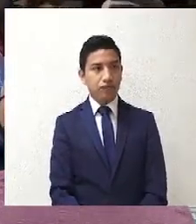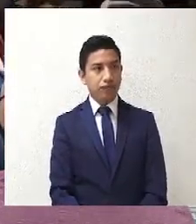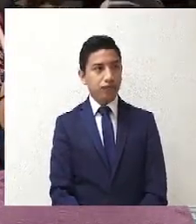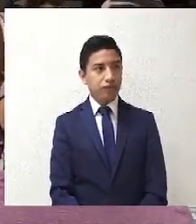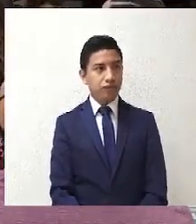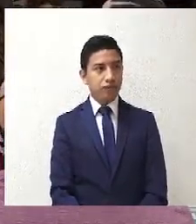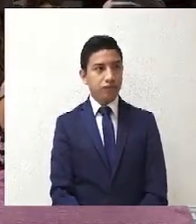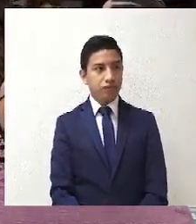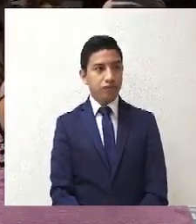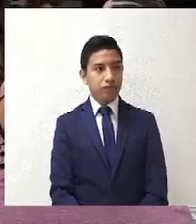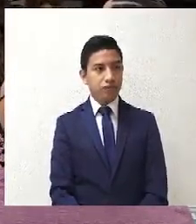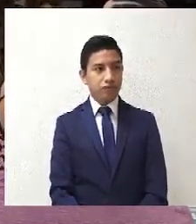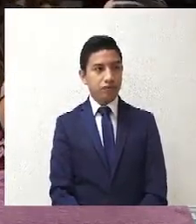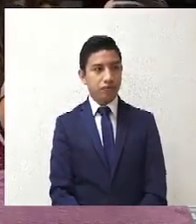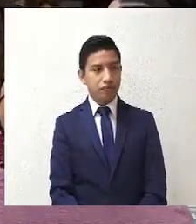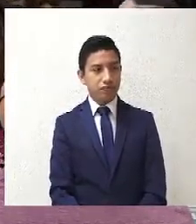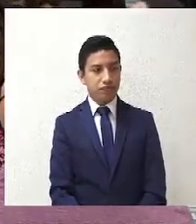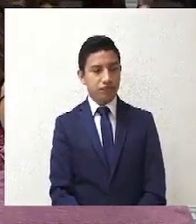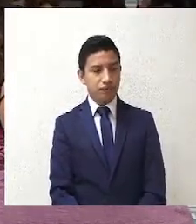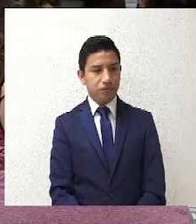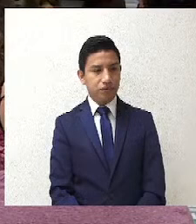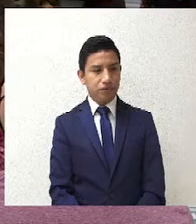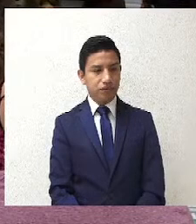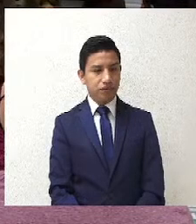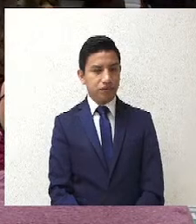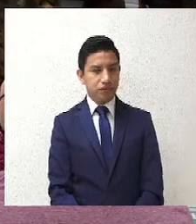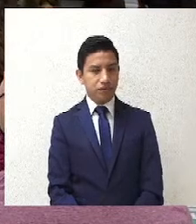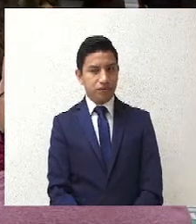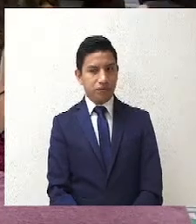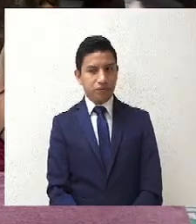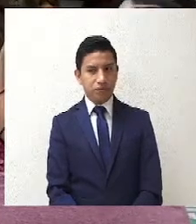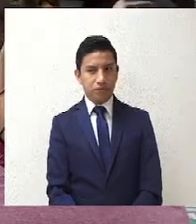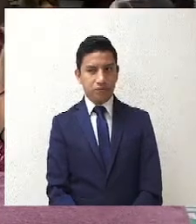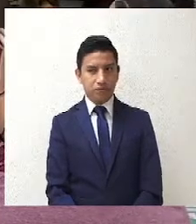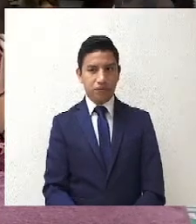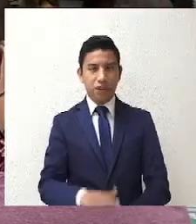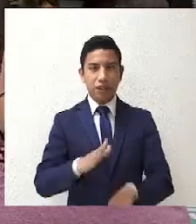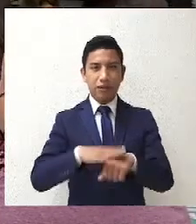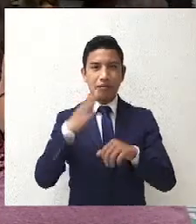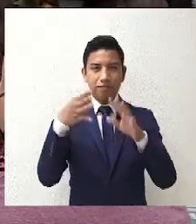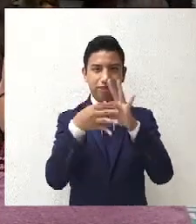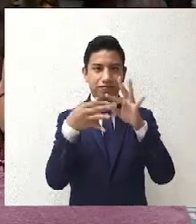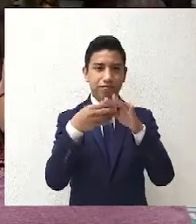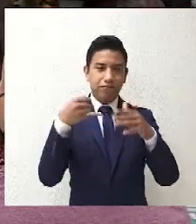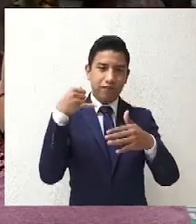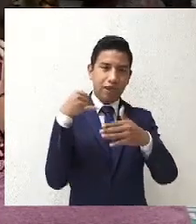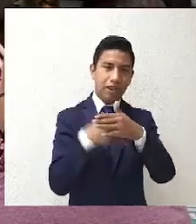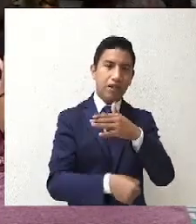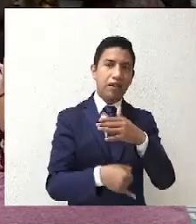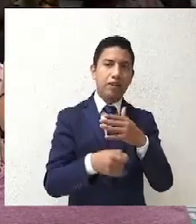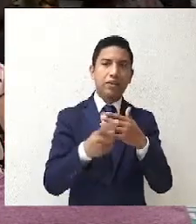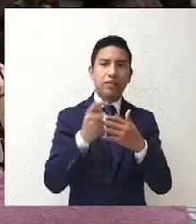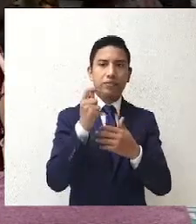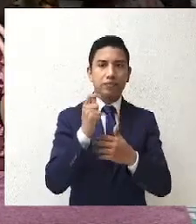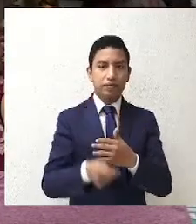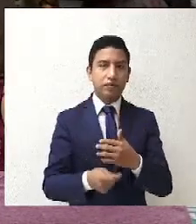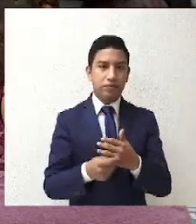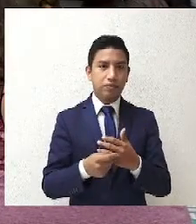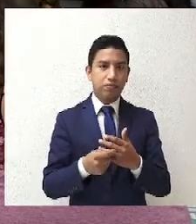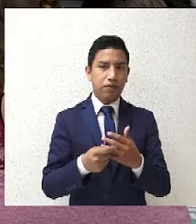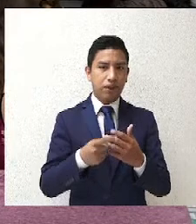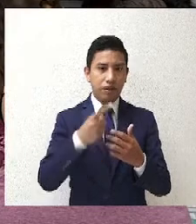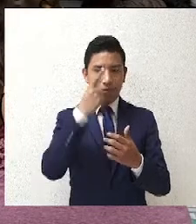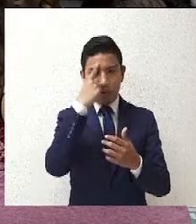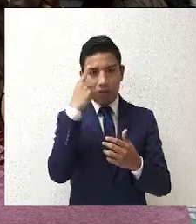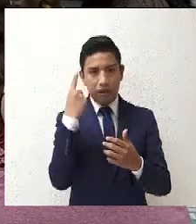Como dicen, no es que una pregunta, que me gustaría que ampliaras una idea que señalabas al